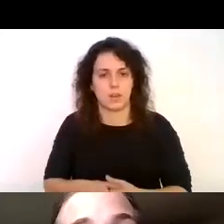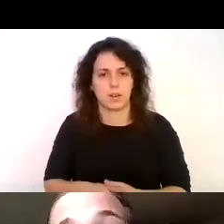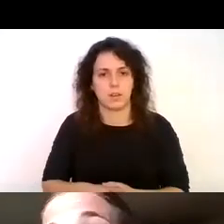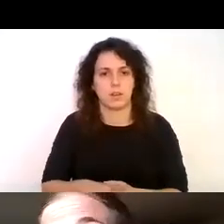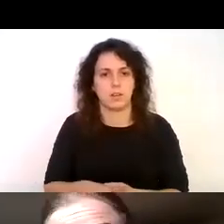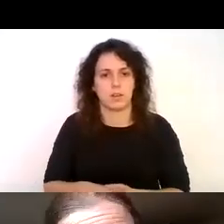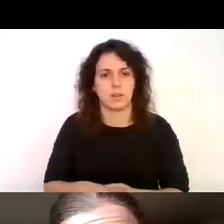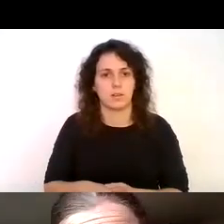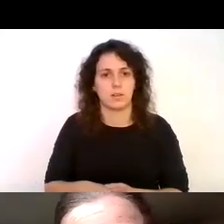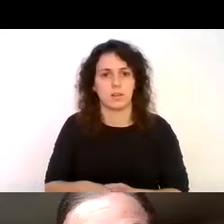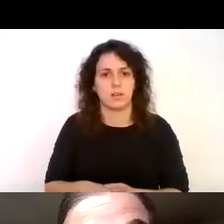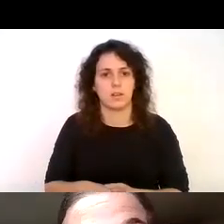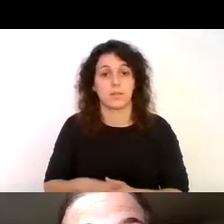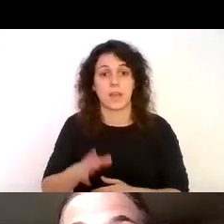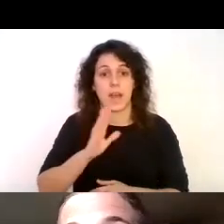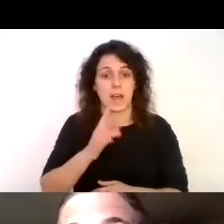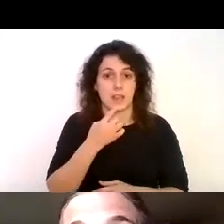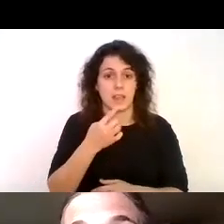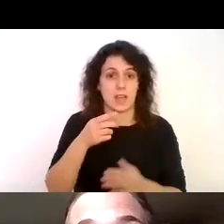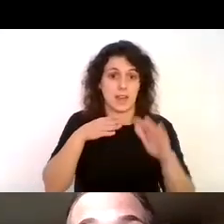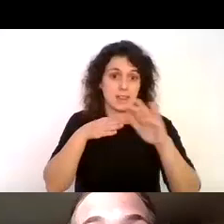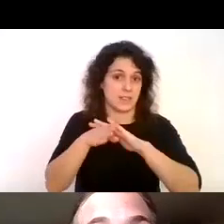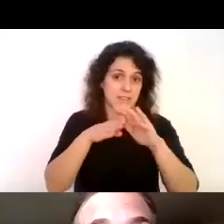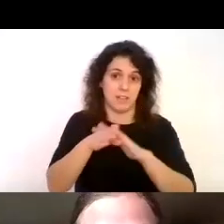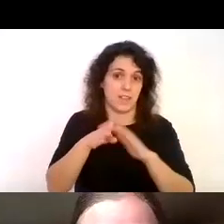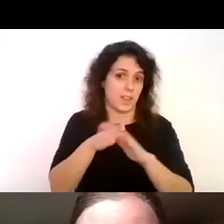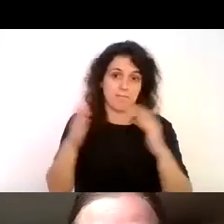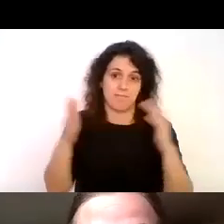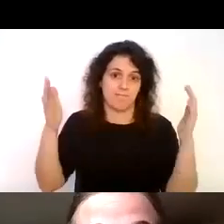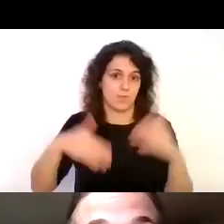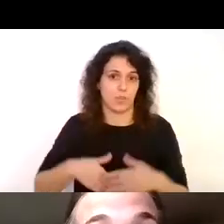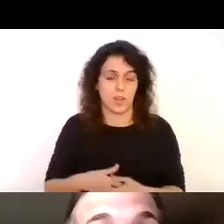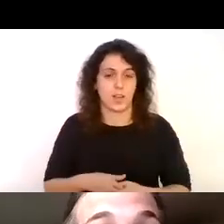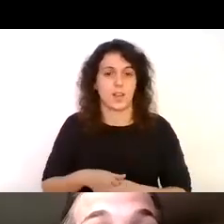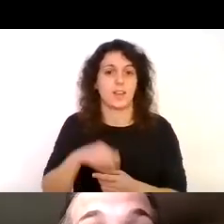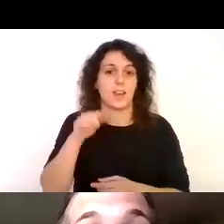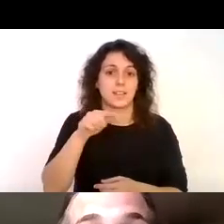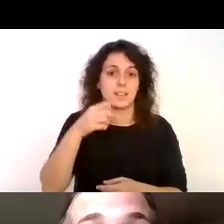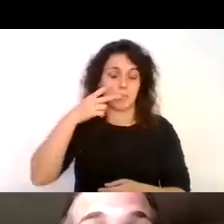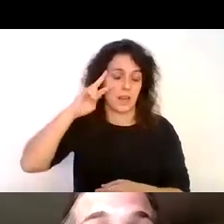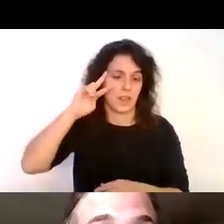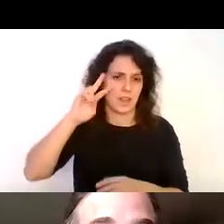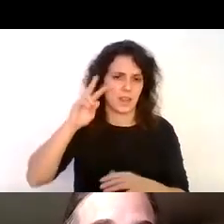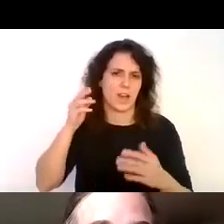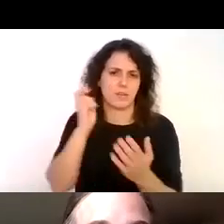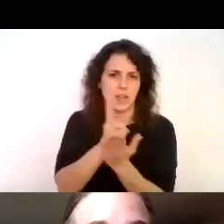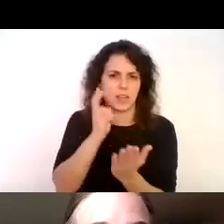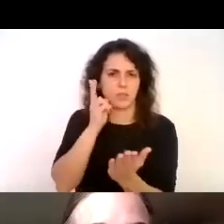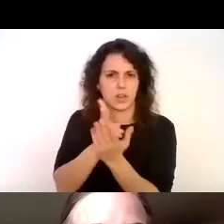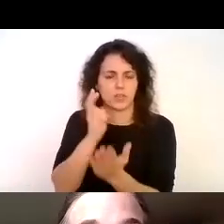como les decía no es accesible para nada es una expedición llena de desafíos